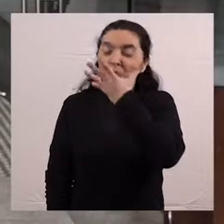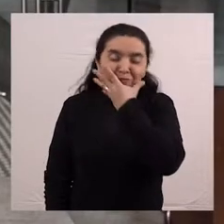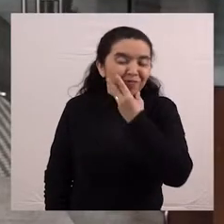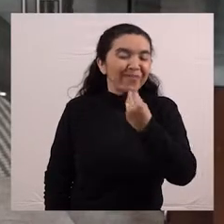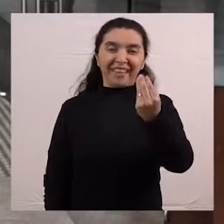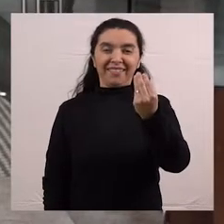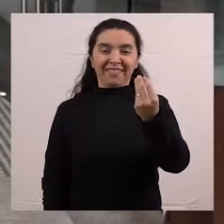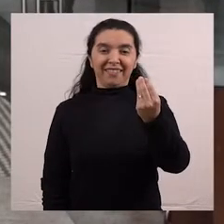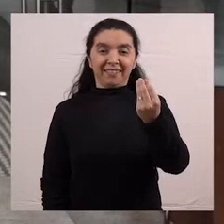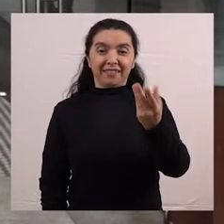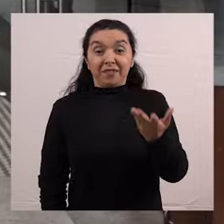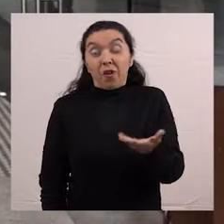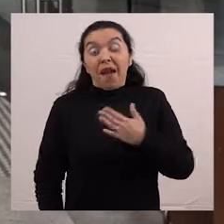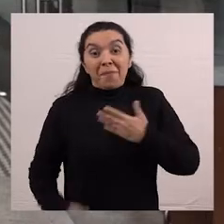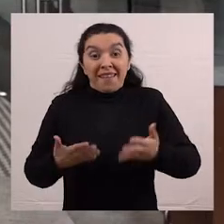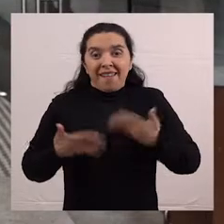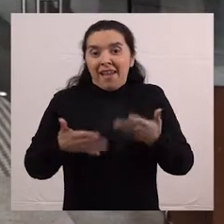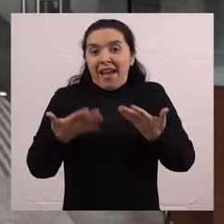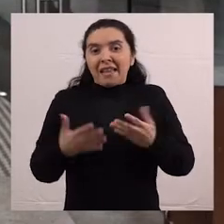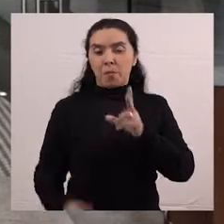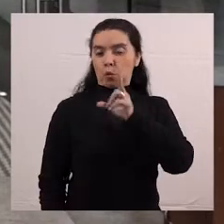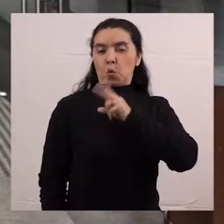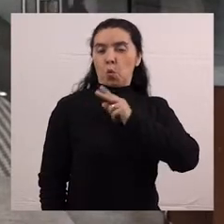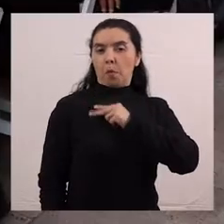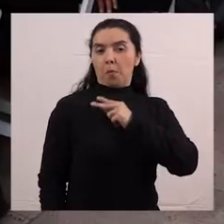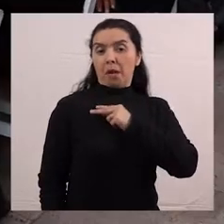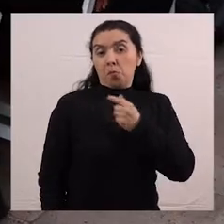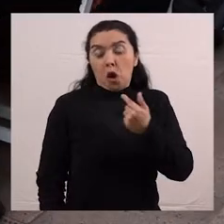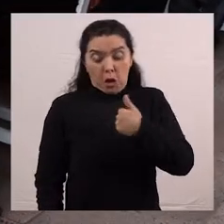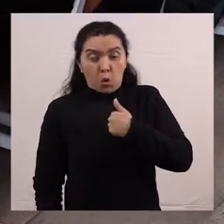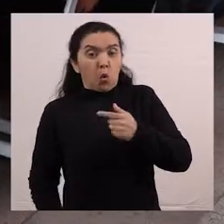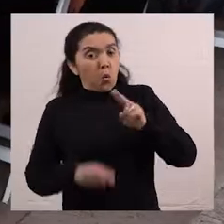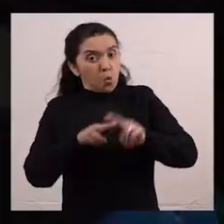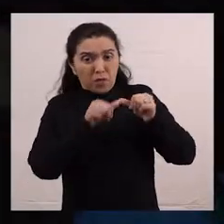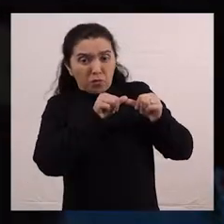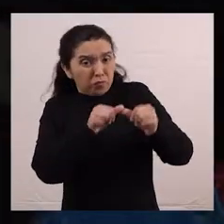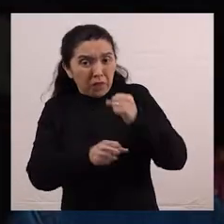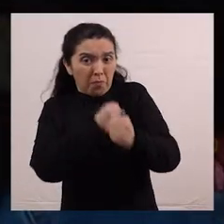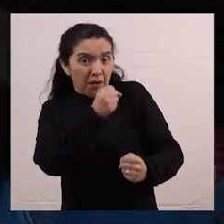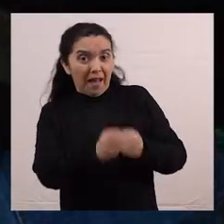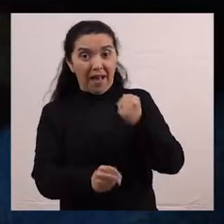maravilloso. Uno le da ánimo y es como un premio a lo que uno ha efectuado durante todos estos años.